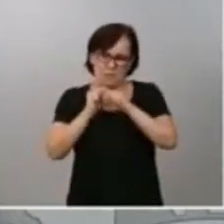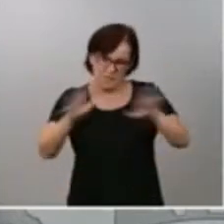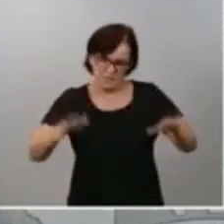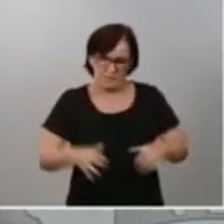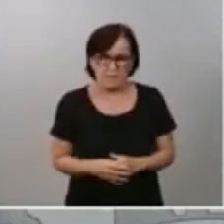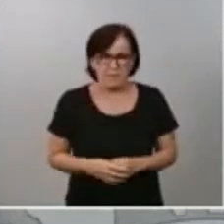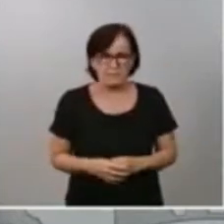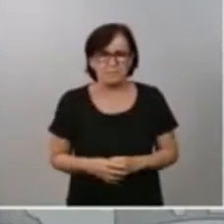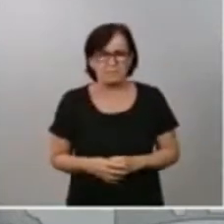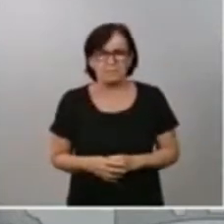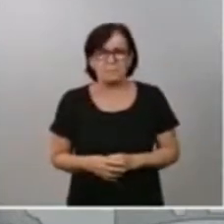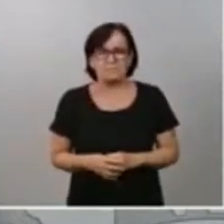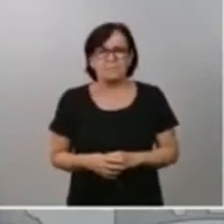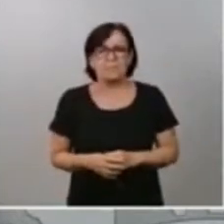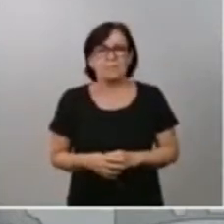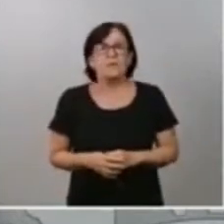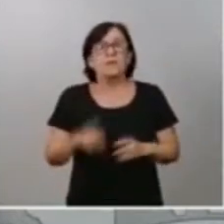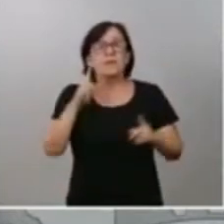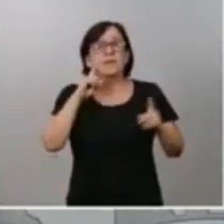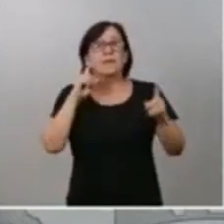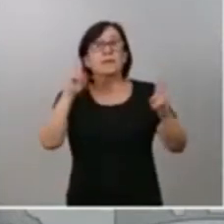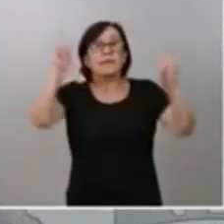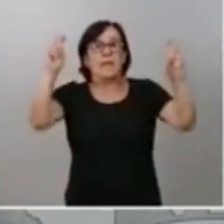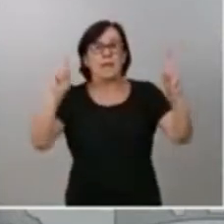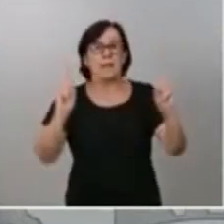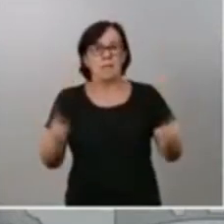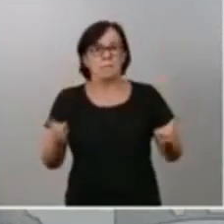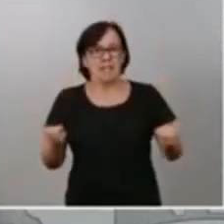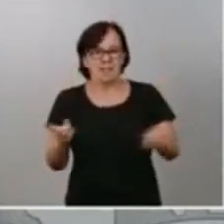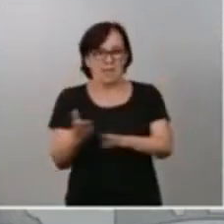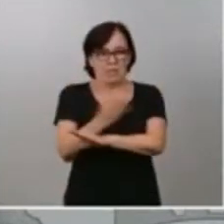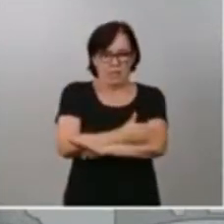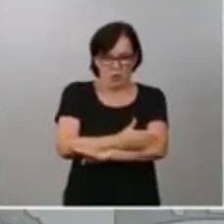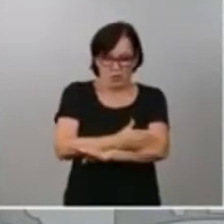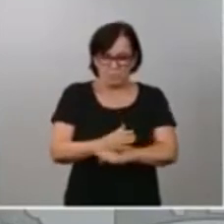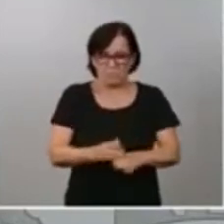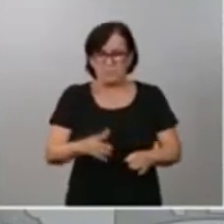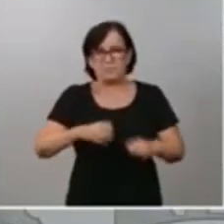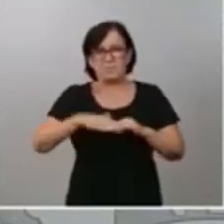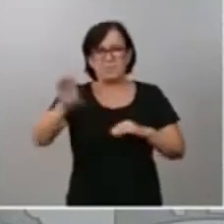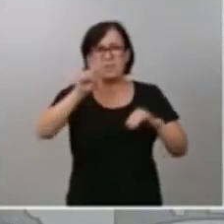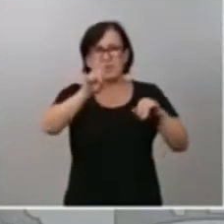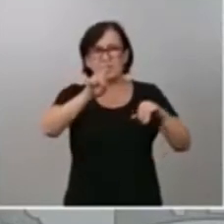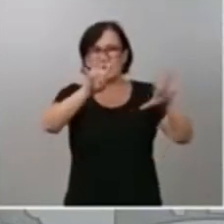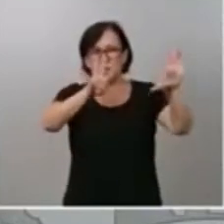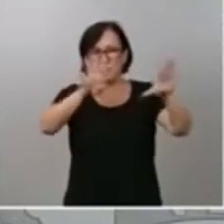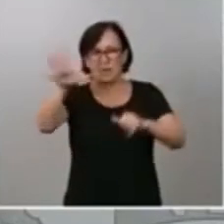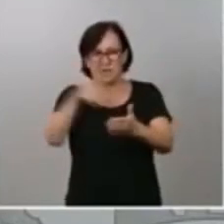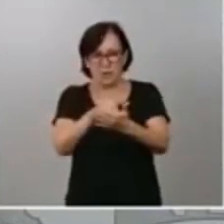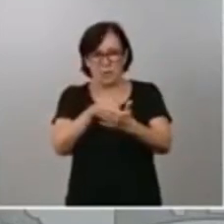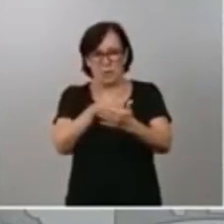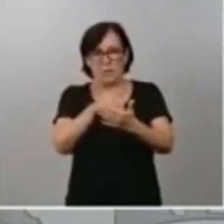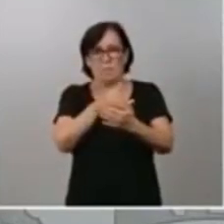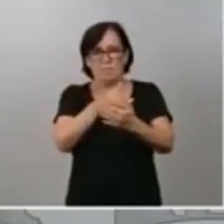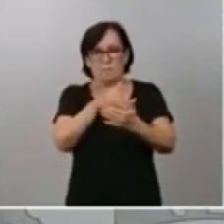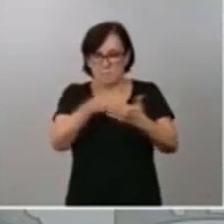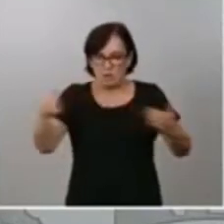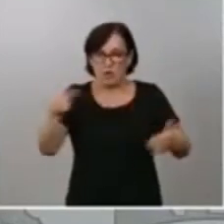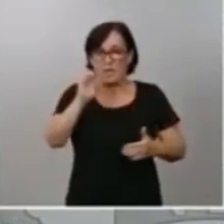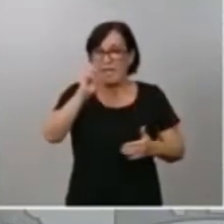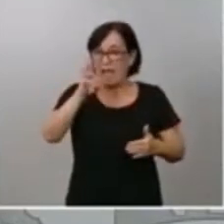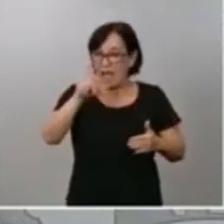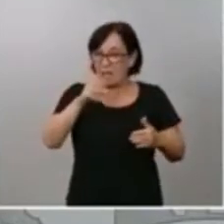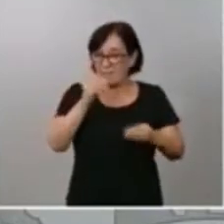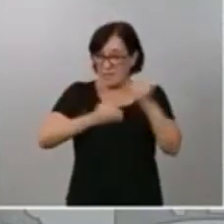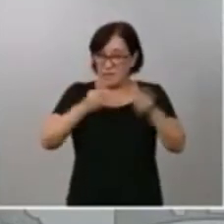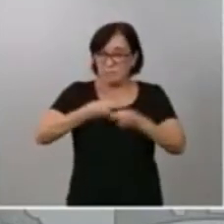En términos de prevención, además de los más de 195 millones de EPIs distribuidas por parte del Gobierno de España